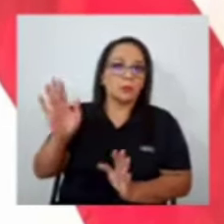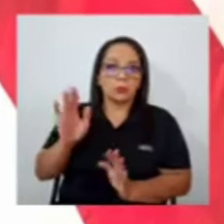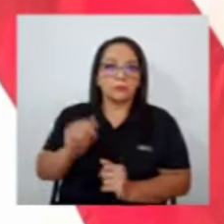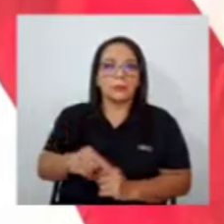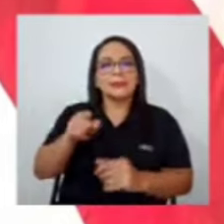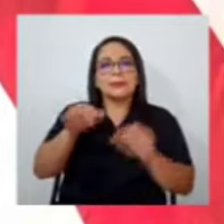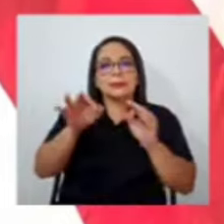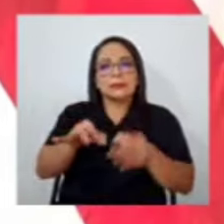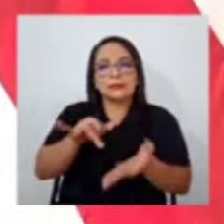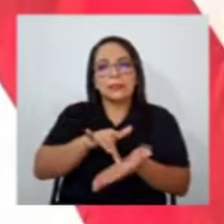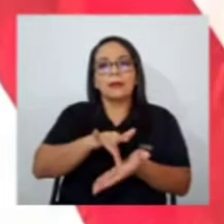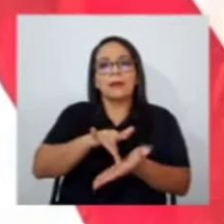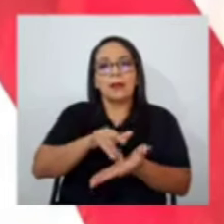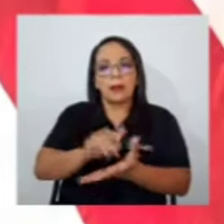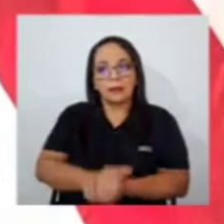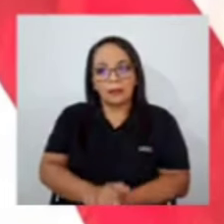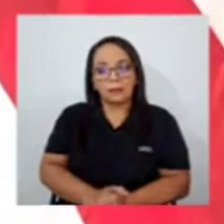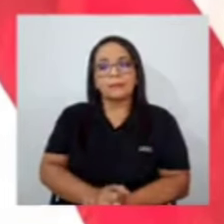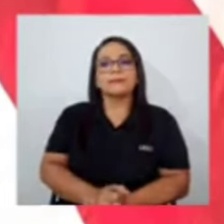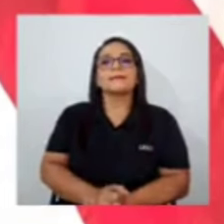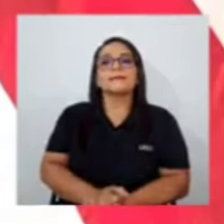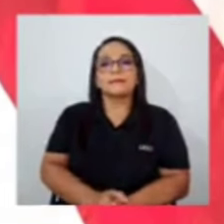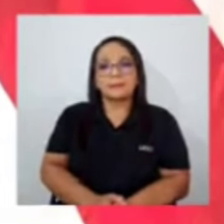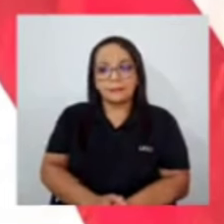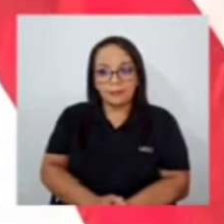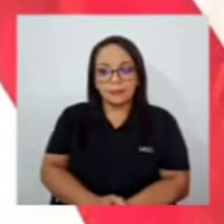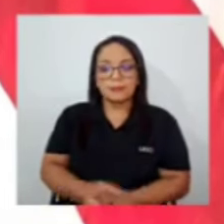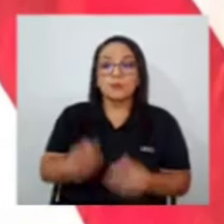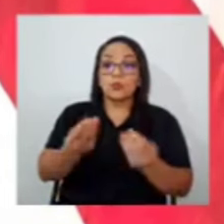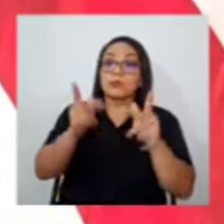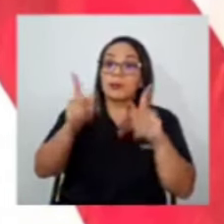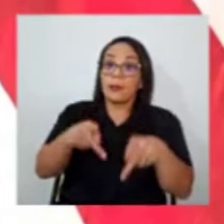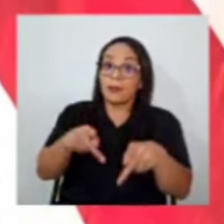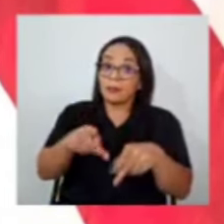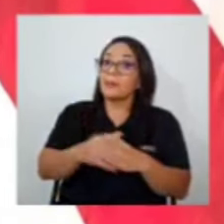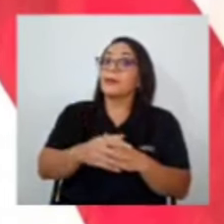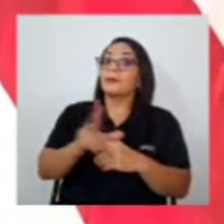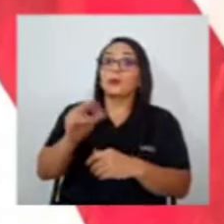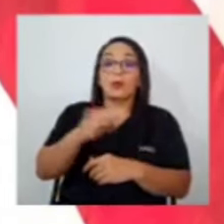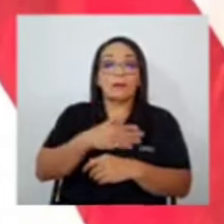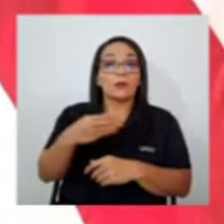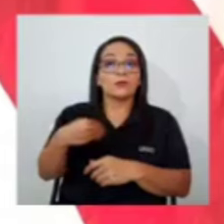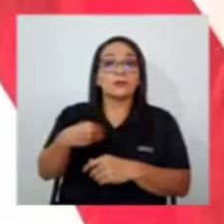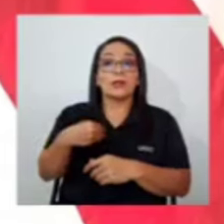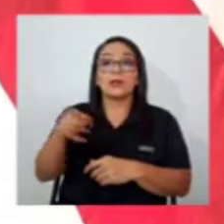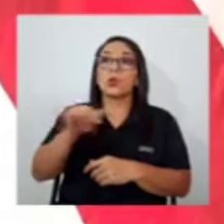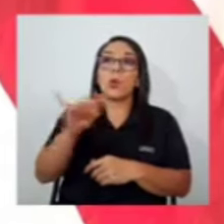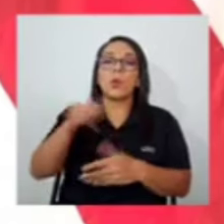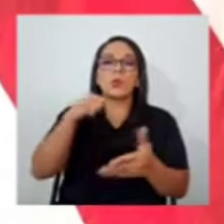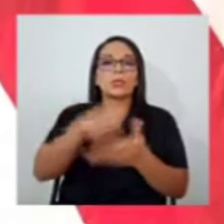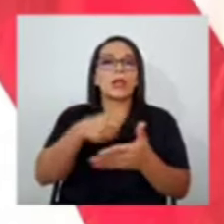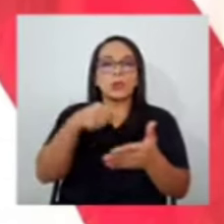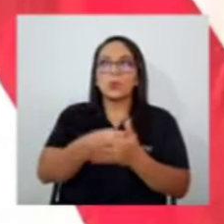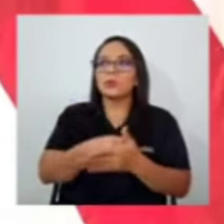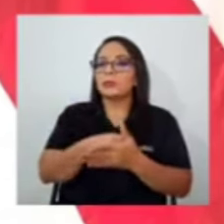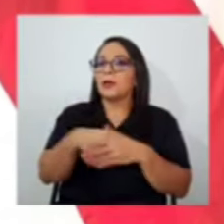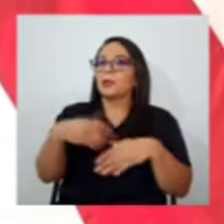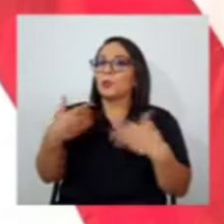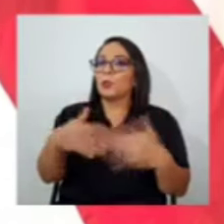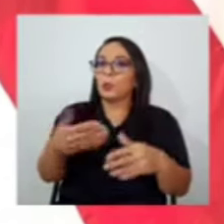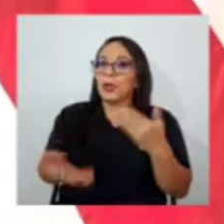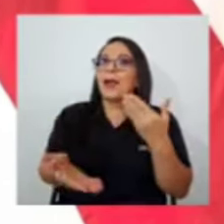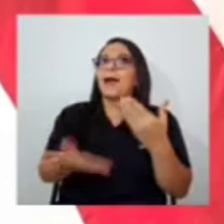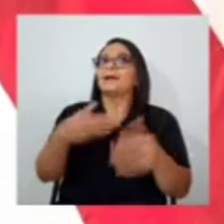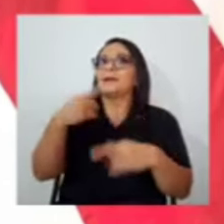gente se va a poner muy incómoda y va a ser una lucha muerte entonces como todas